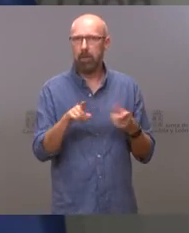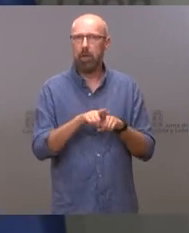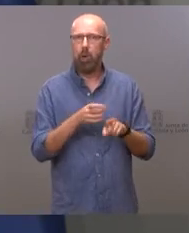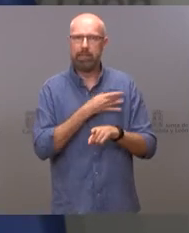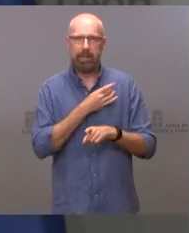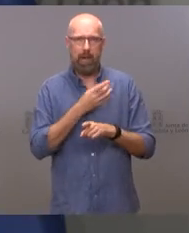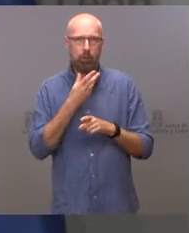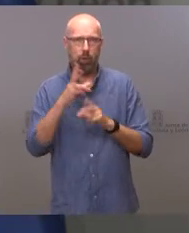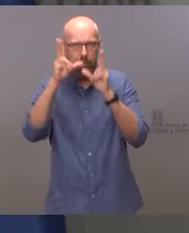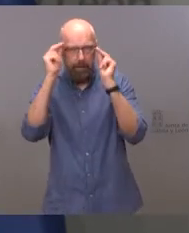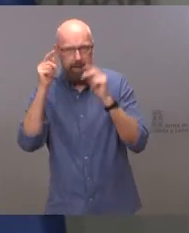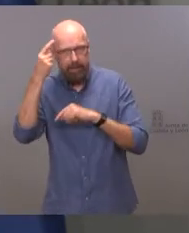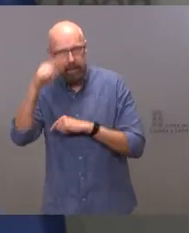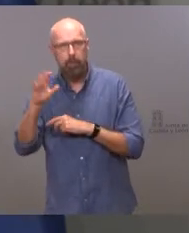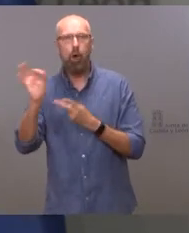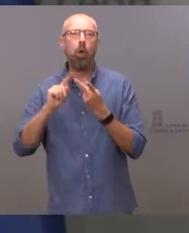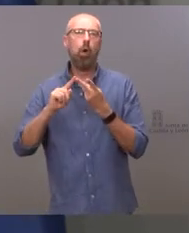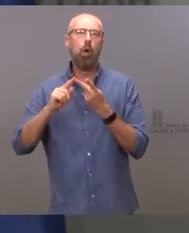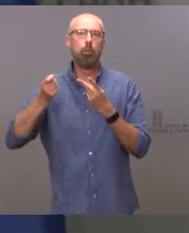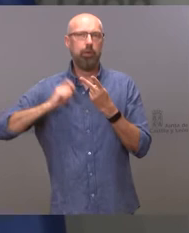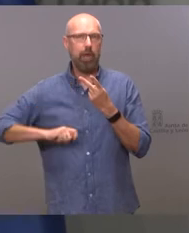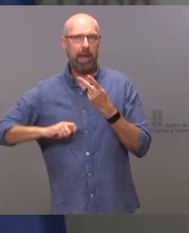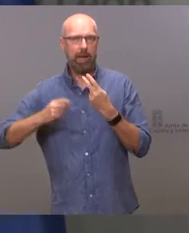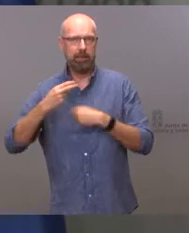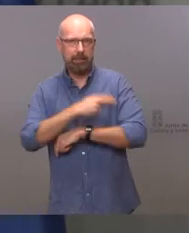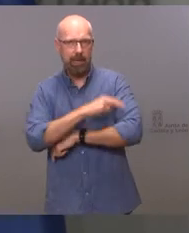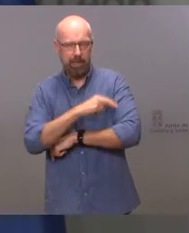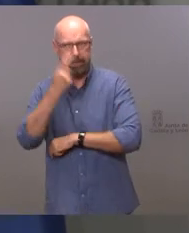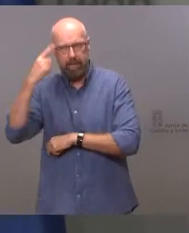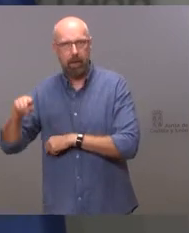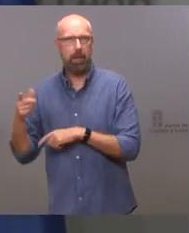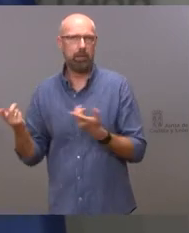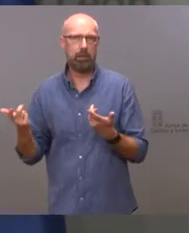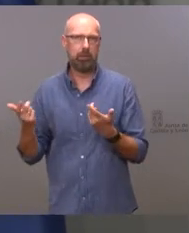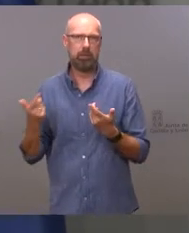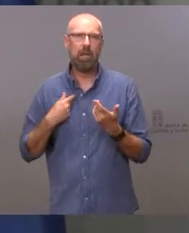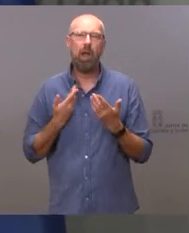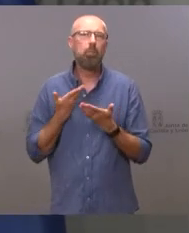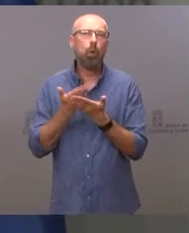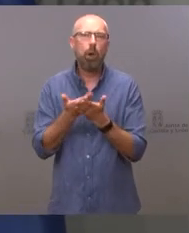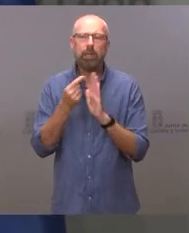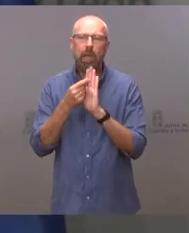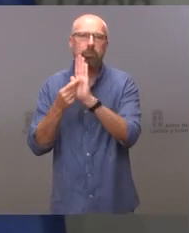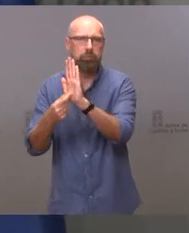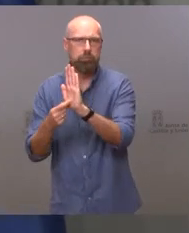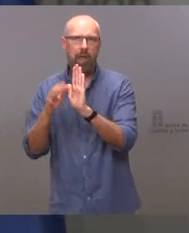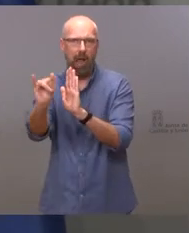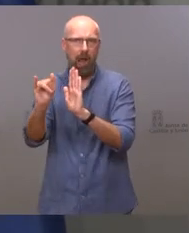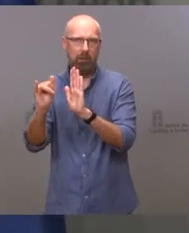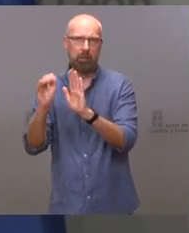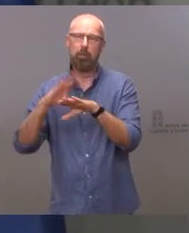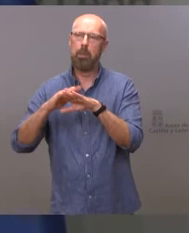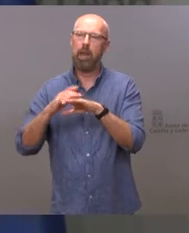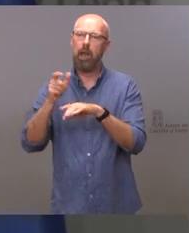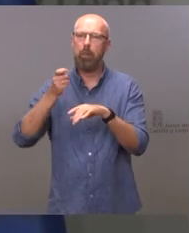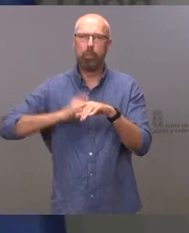Enfermería, como las saben los profesionales sanitarios. Hay propuestas, insisto, que ya les he dicho concretas, de incrementos de